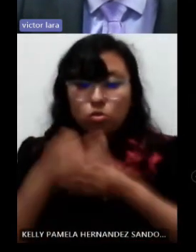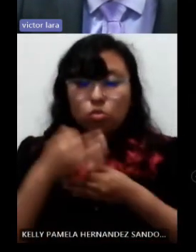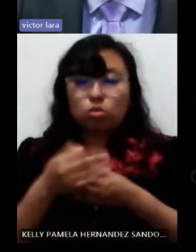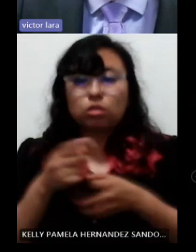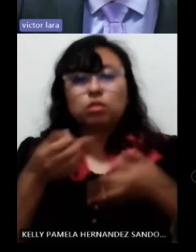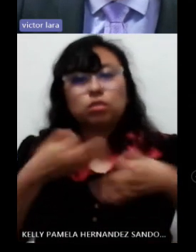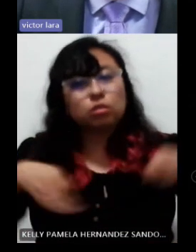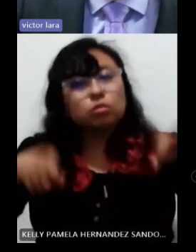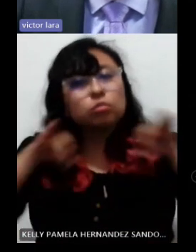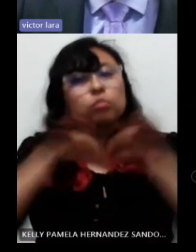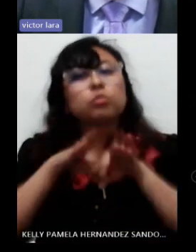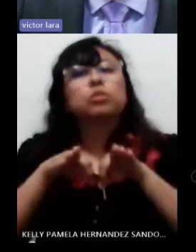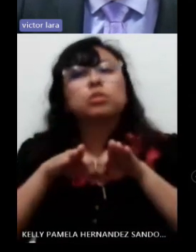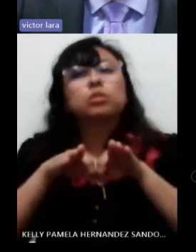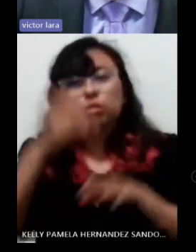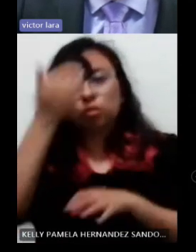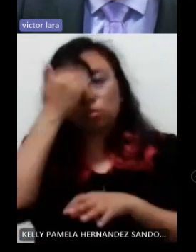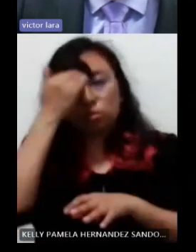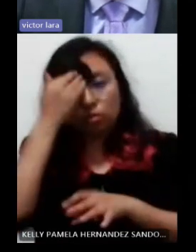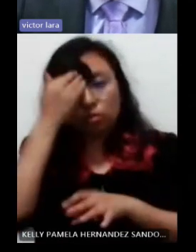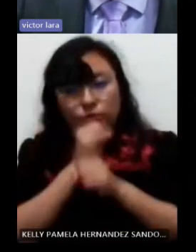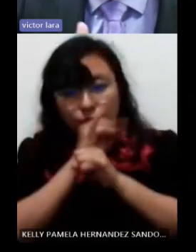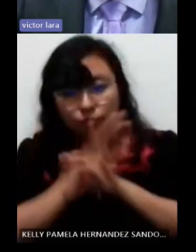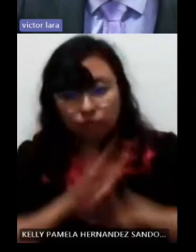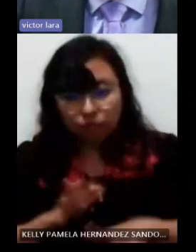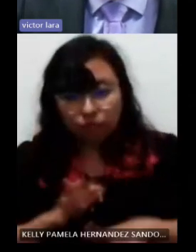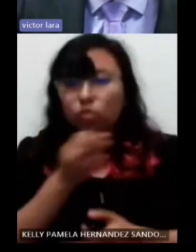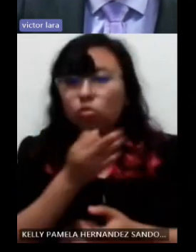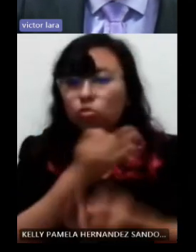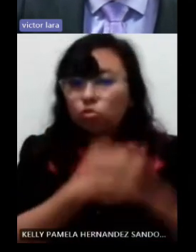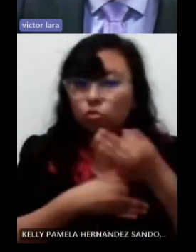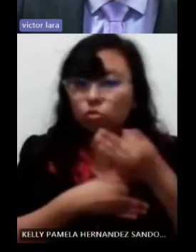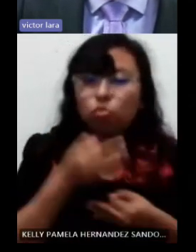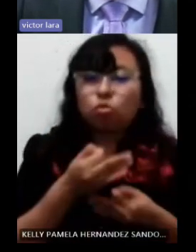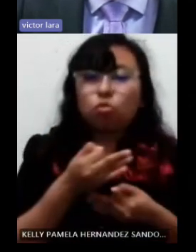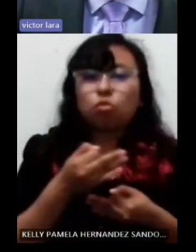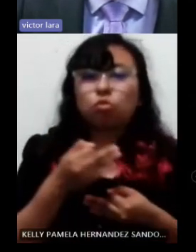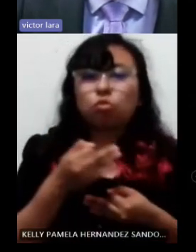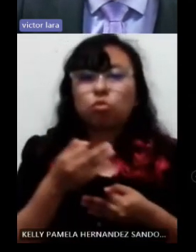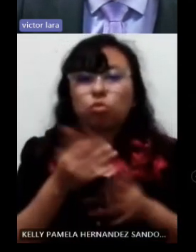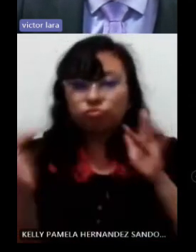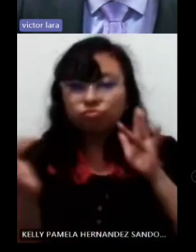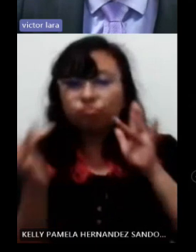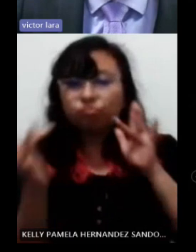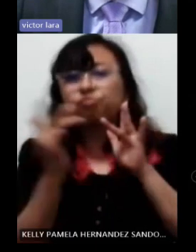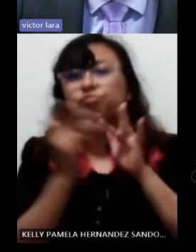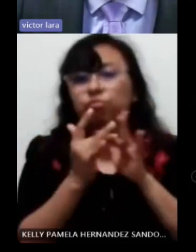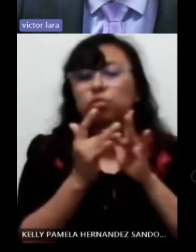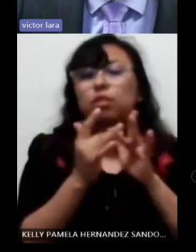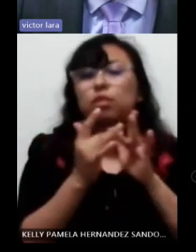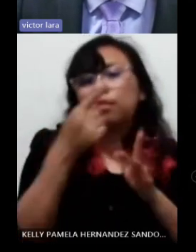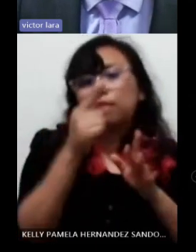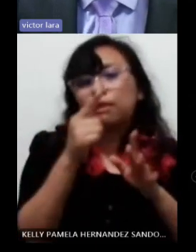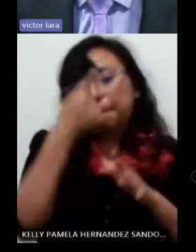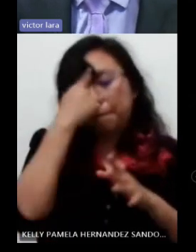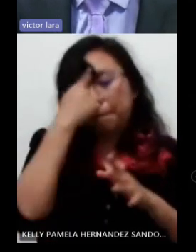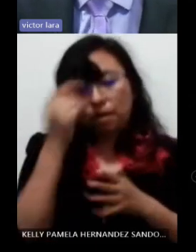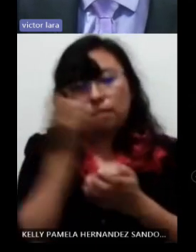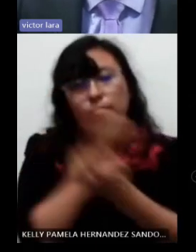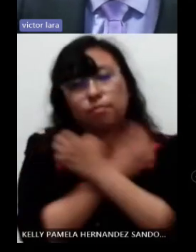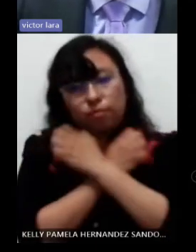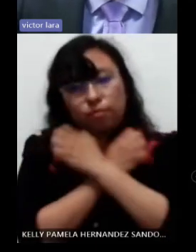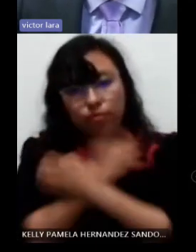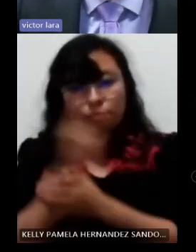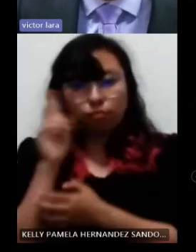resguardar pues los datos y que se lleve con la aclaración de que es un ejercicio académico y por lo tanto